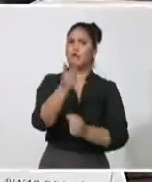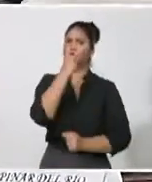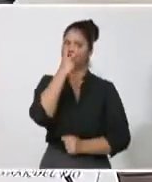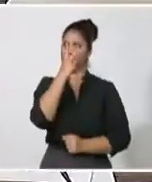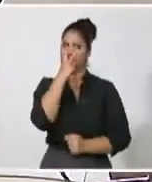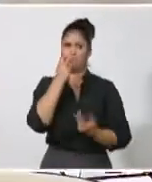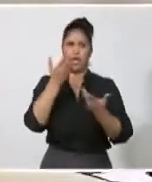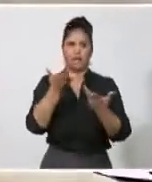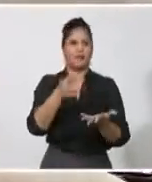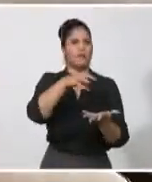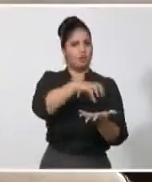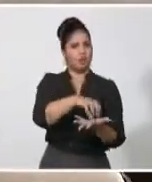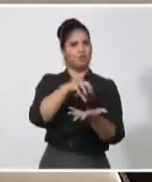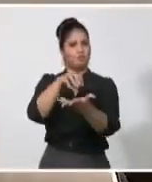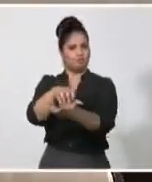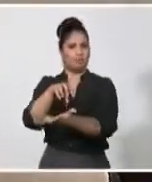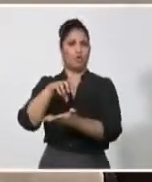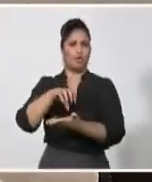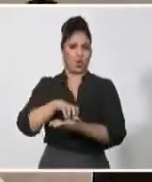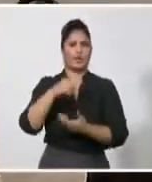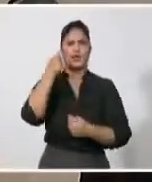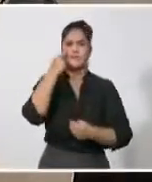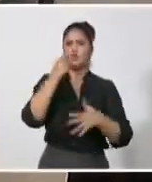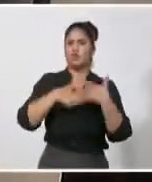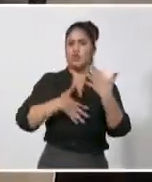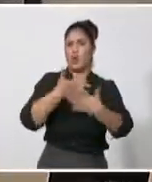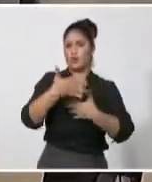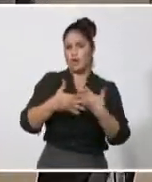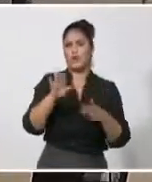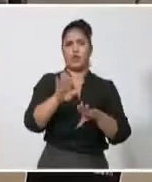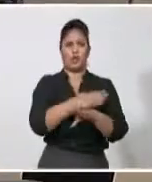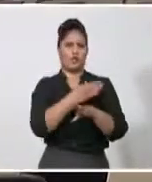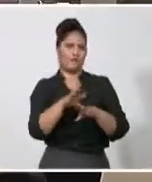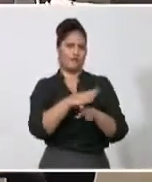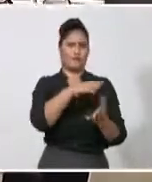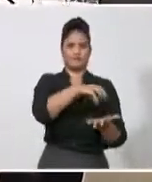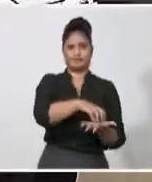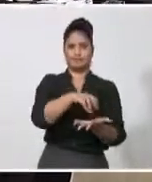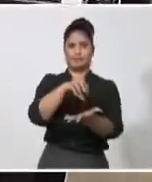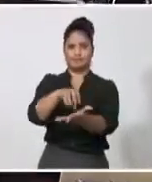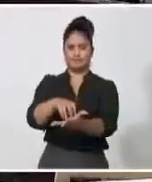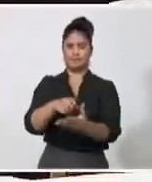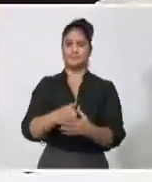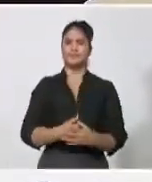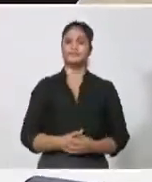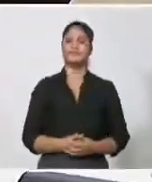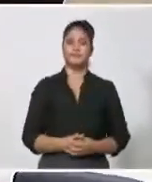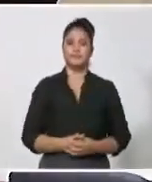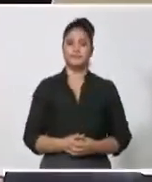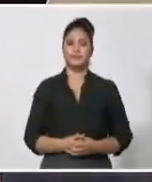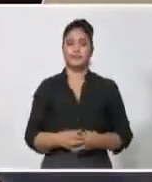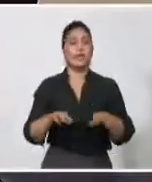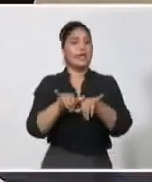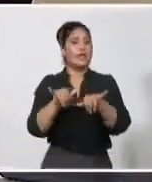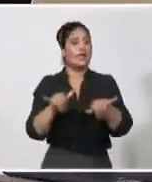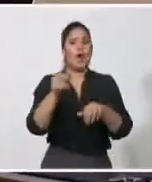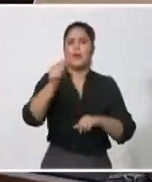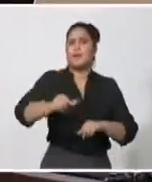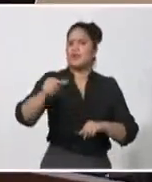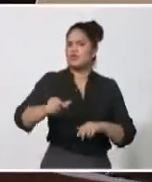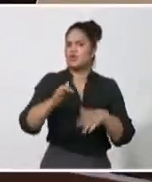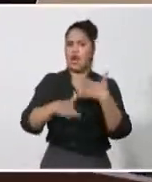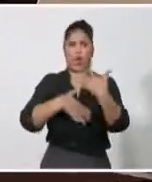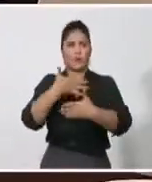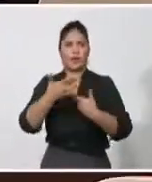pobladores, en particular los vulnerables. Ese trabajo persona a persona no lo podremos eliminar nunca, porque